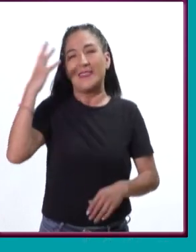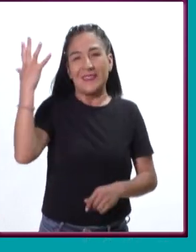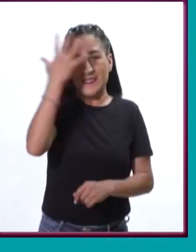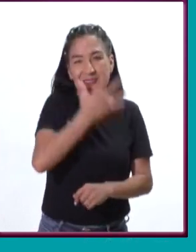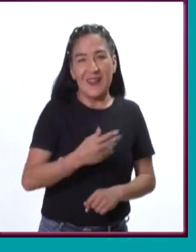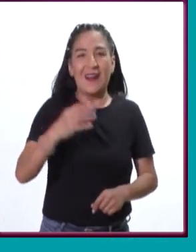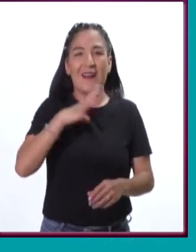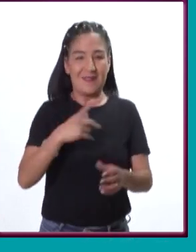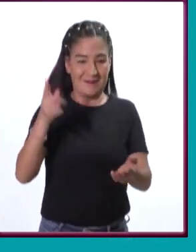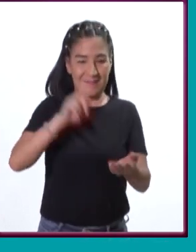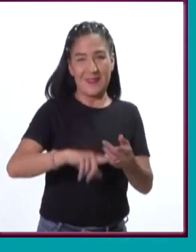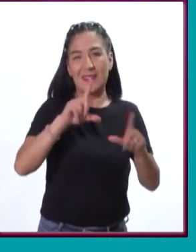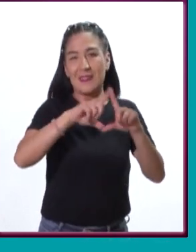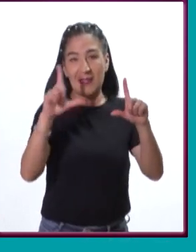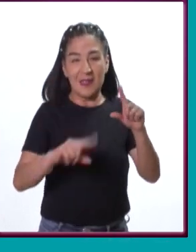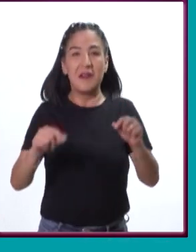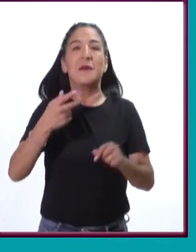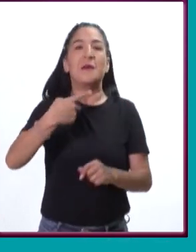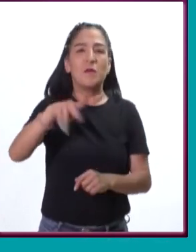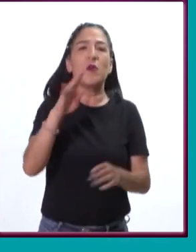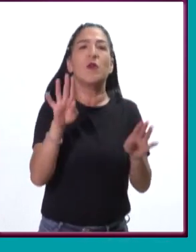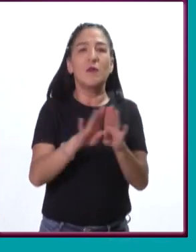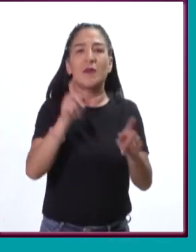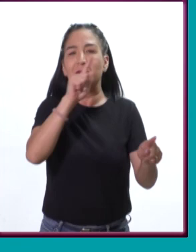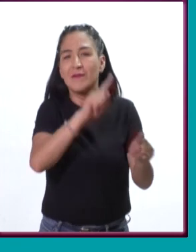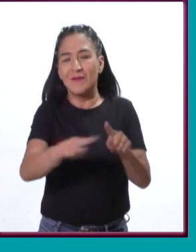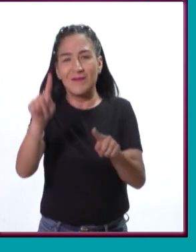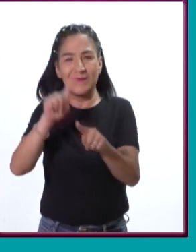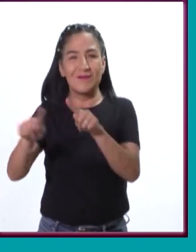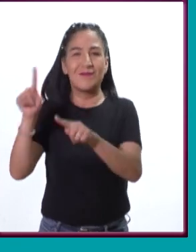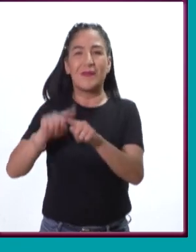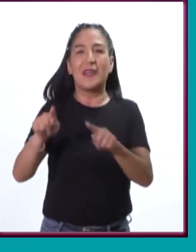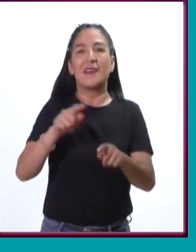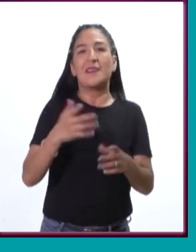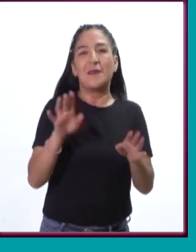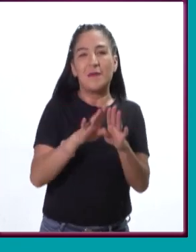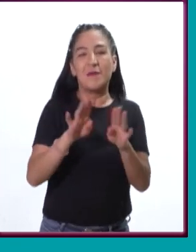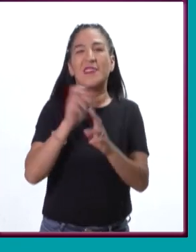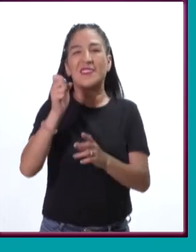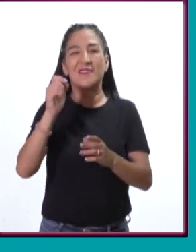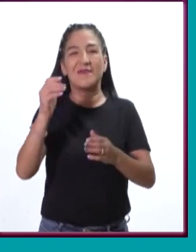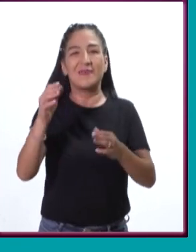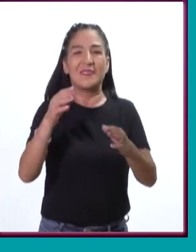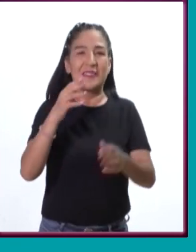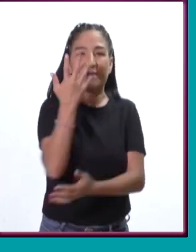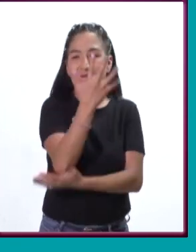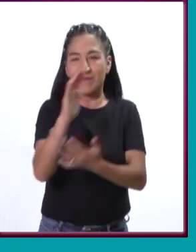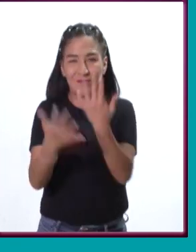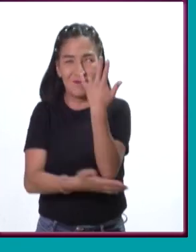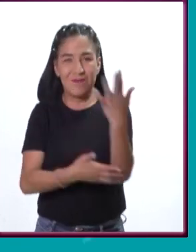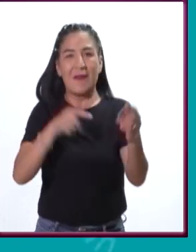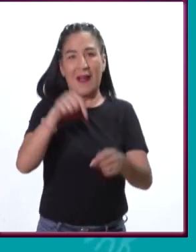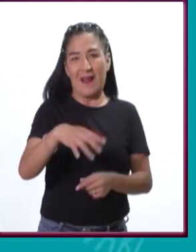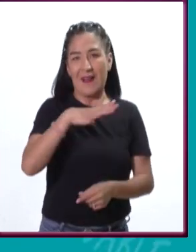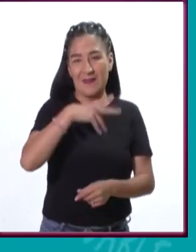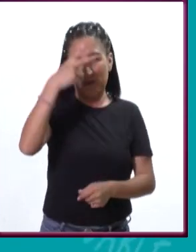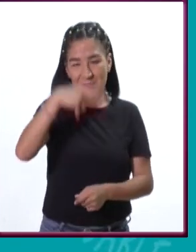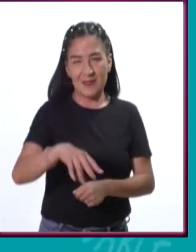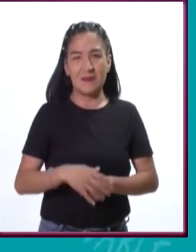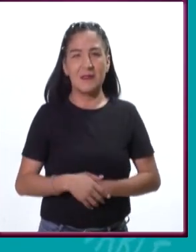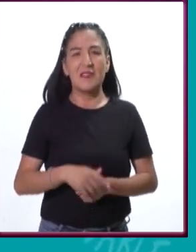familias más grandes, ¿no? Este, y que, bueno, pues, bueno,